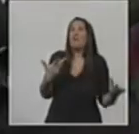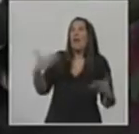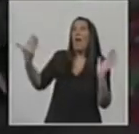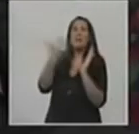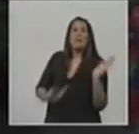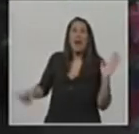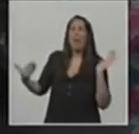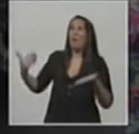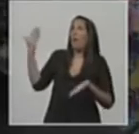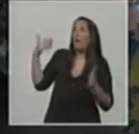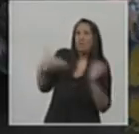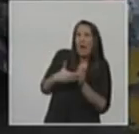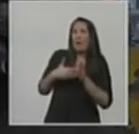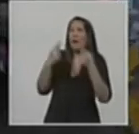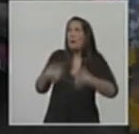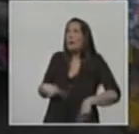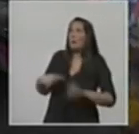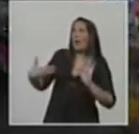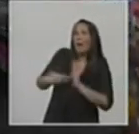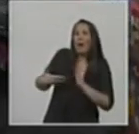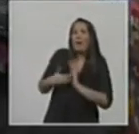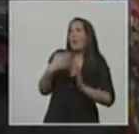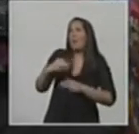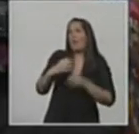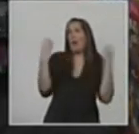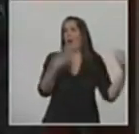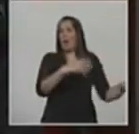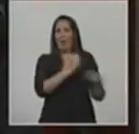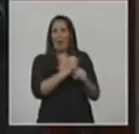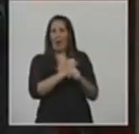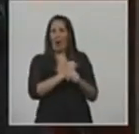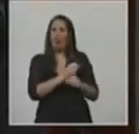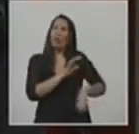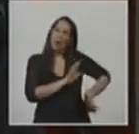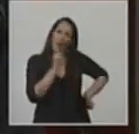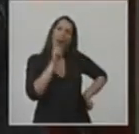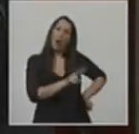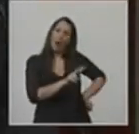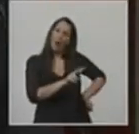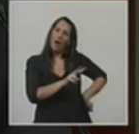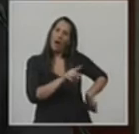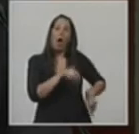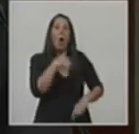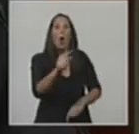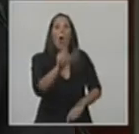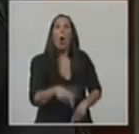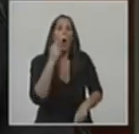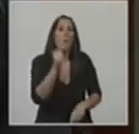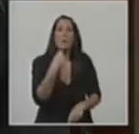pagaba sus insumos. O como esas mujeres y esos hombres que me decían que no llegaban a fin de mes producto de la inflación.